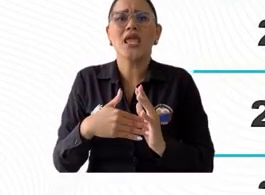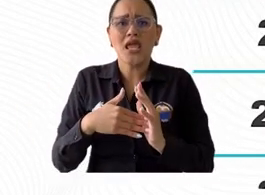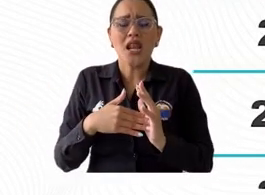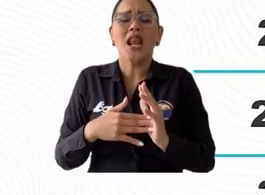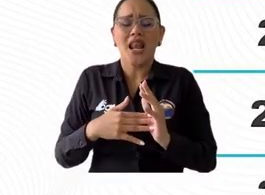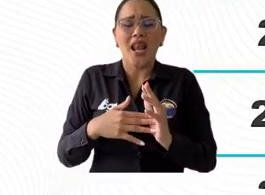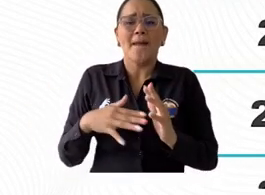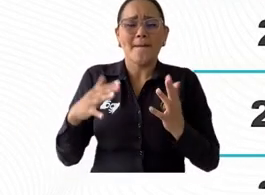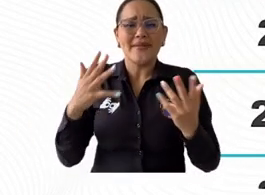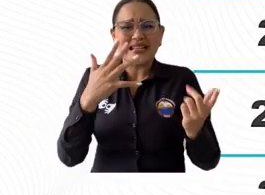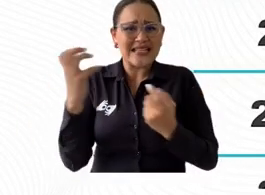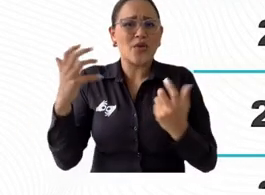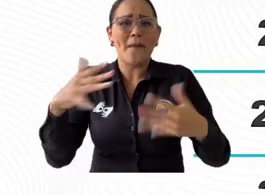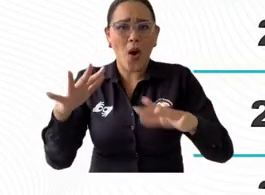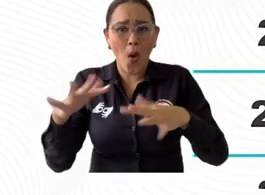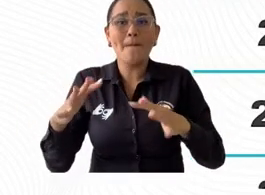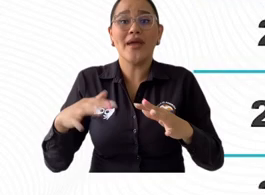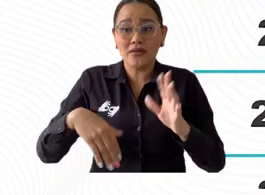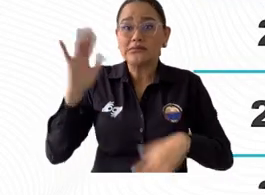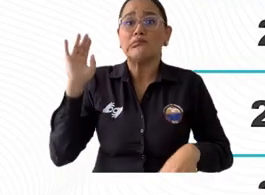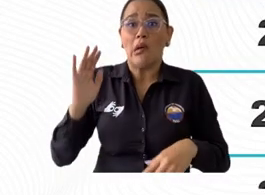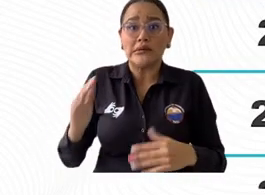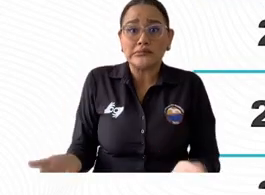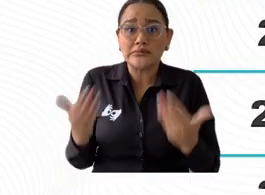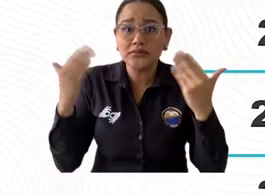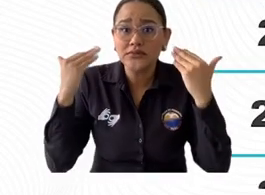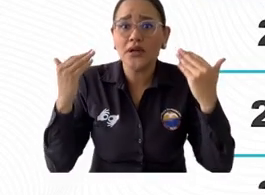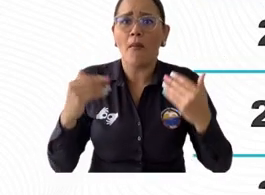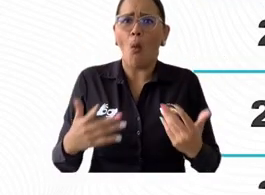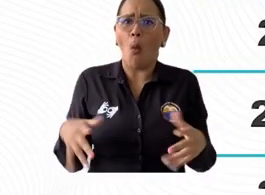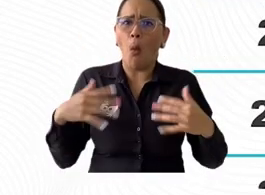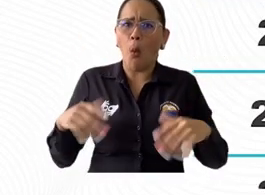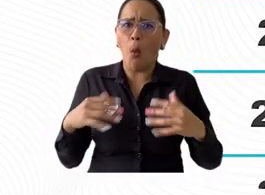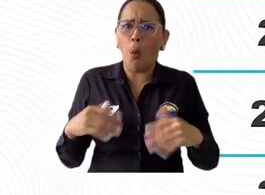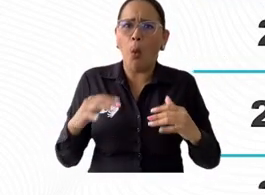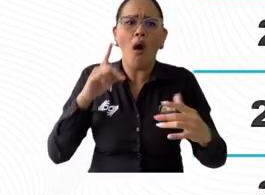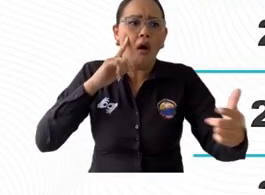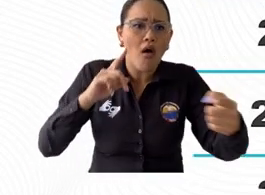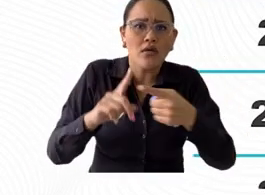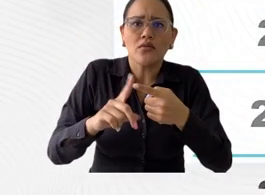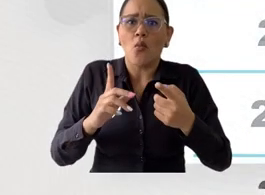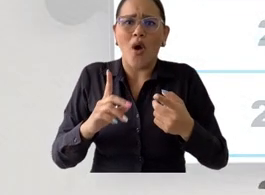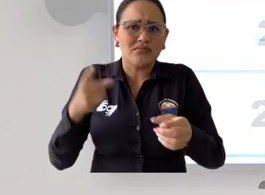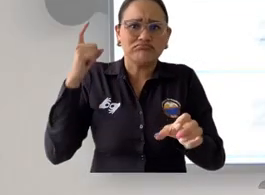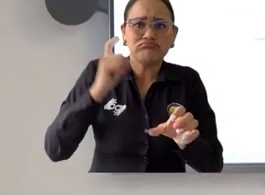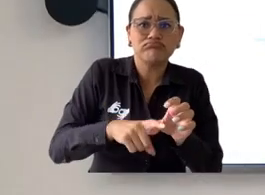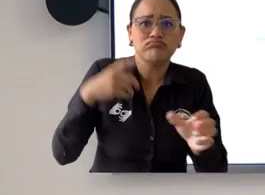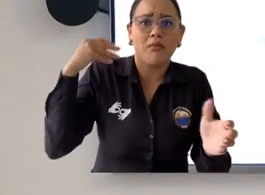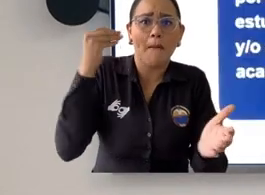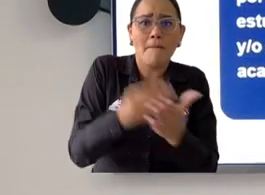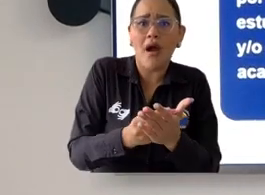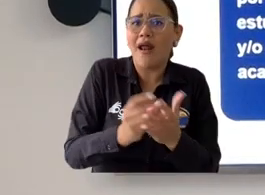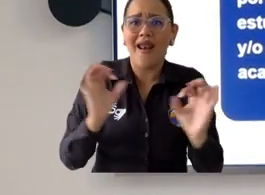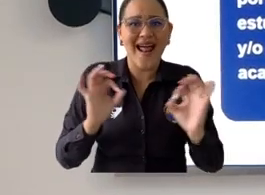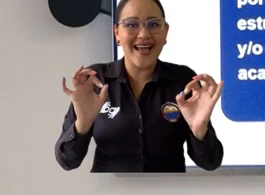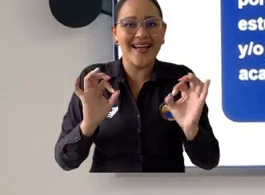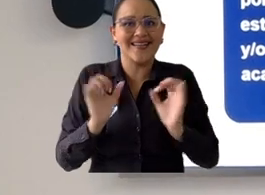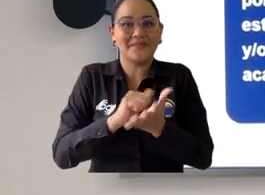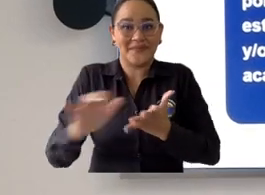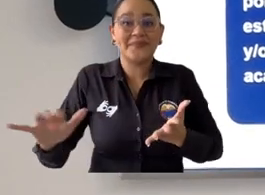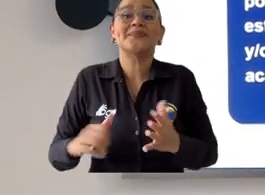estudiantes de joven ingreso, procurando quienes tienen el derecho a hacer los trámites de SINBEN, que entendemos no es sencillo, pero la universidad también en eso los ha acompañado.